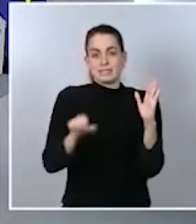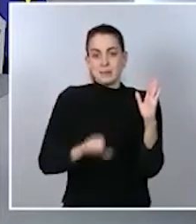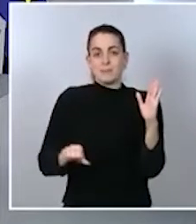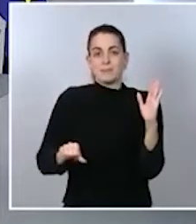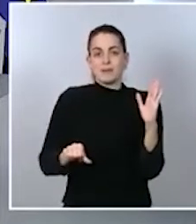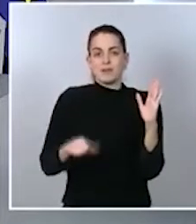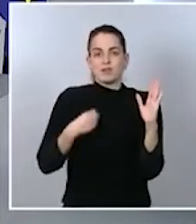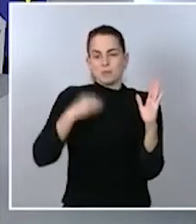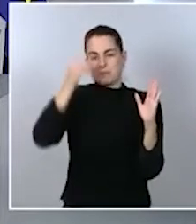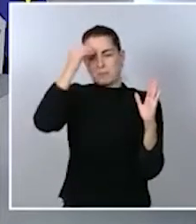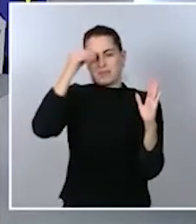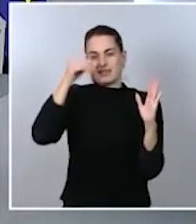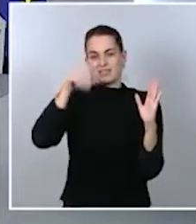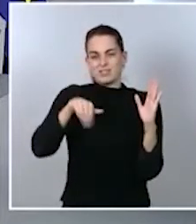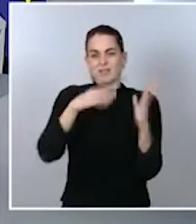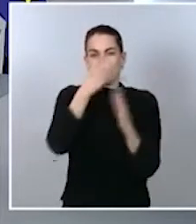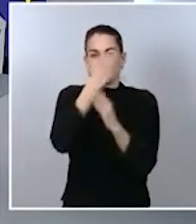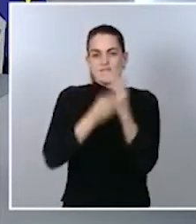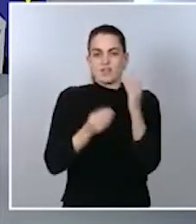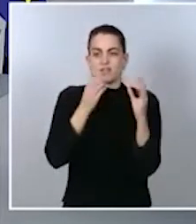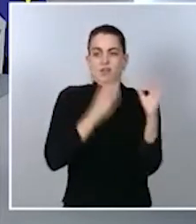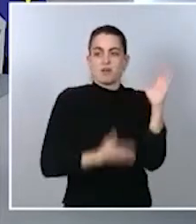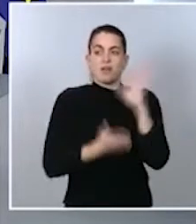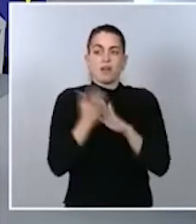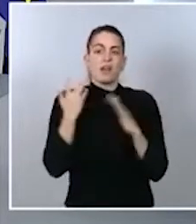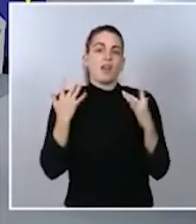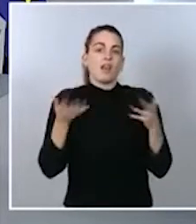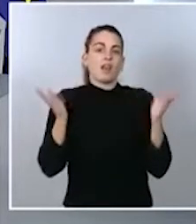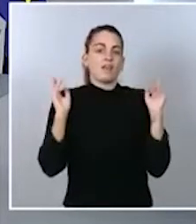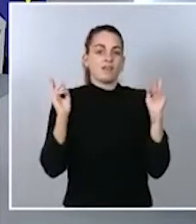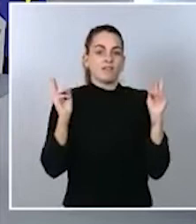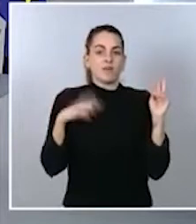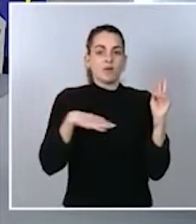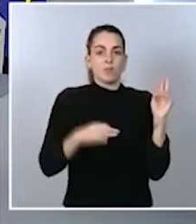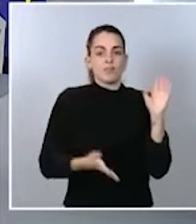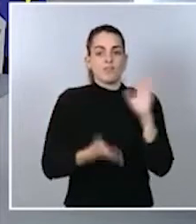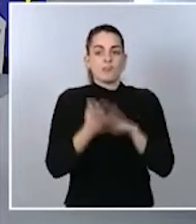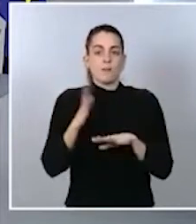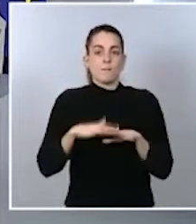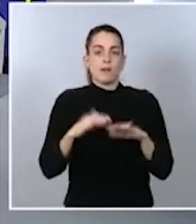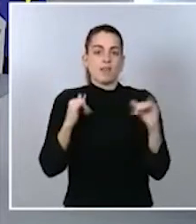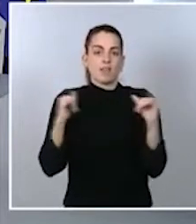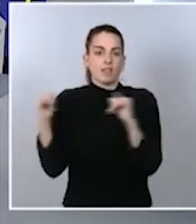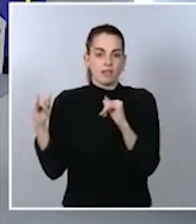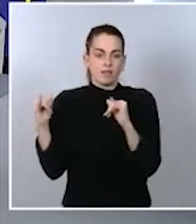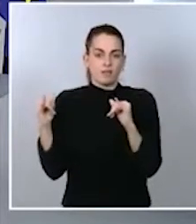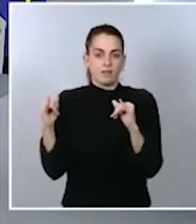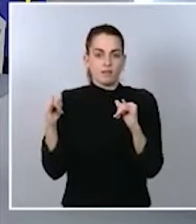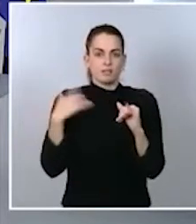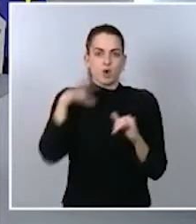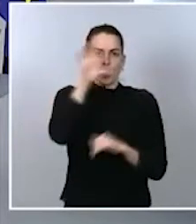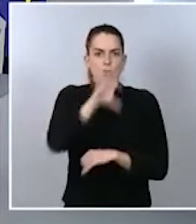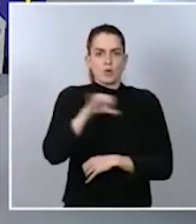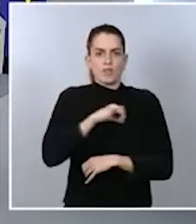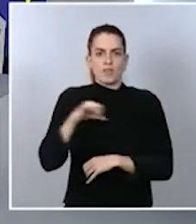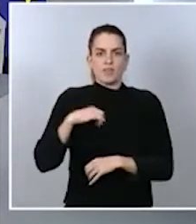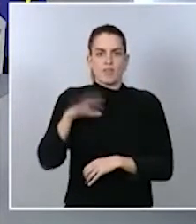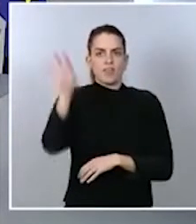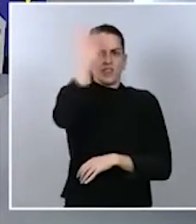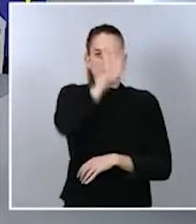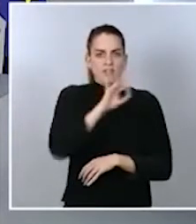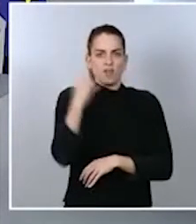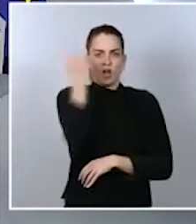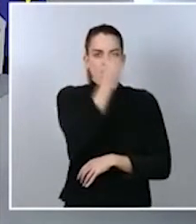haber permitido que se celebrase en estas Navidades. Sabemos que son las comunidades las que deben tomar las decisiones, pero el Gobierno les podría haber exigido